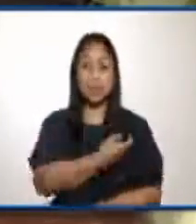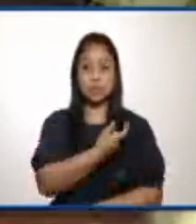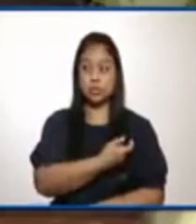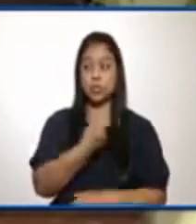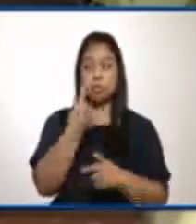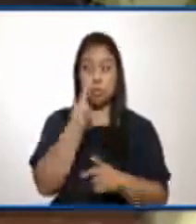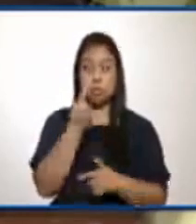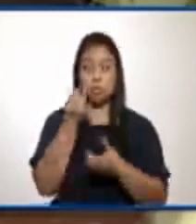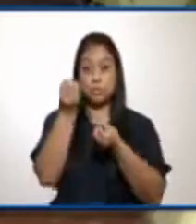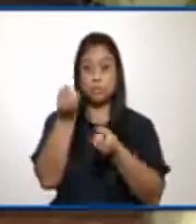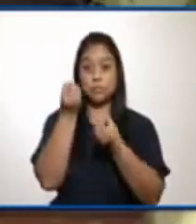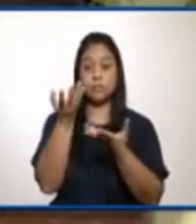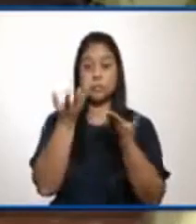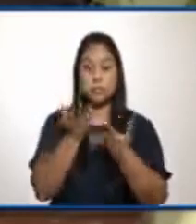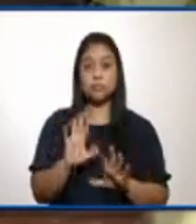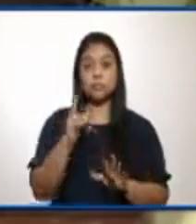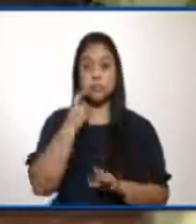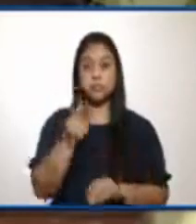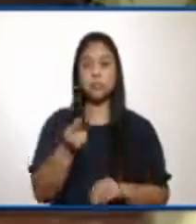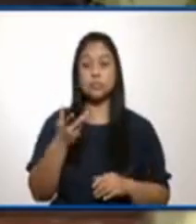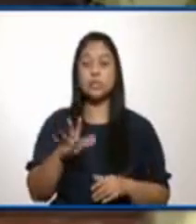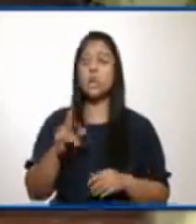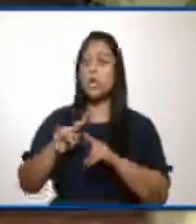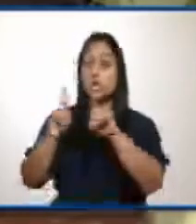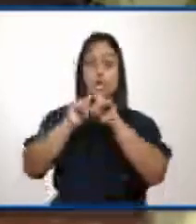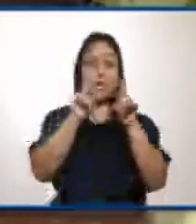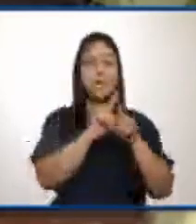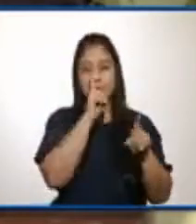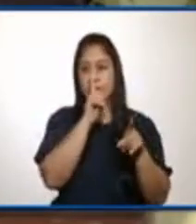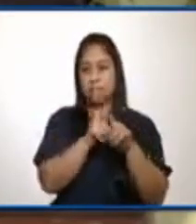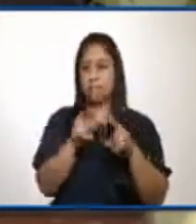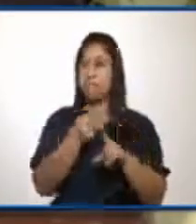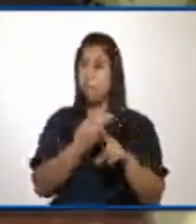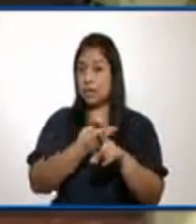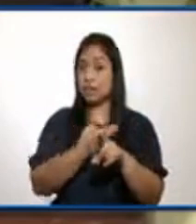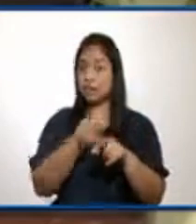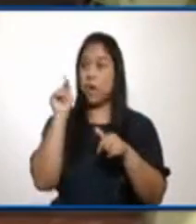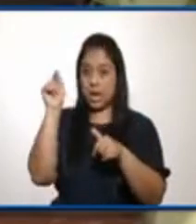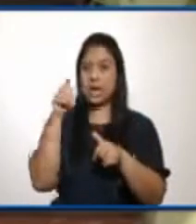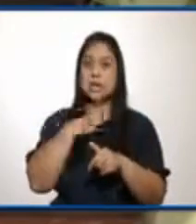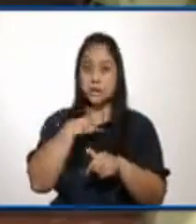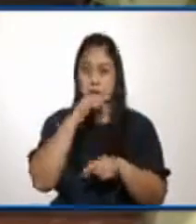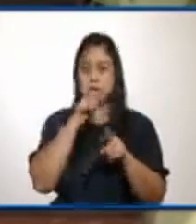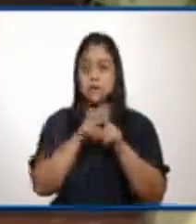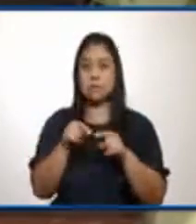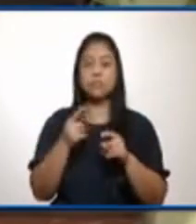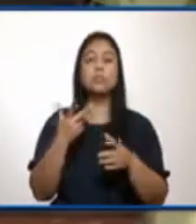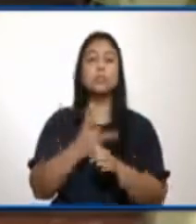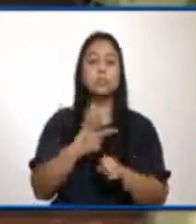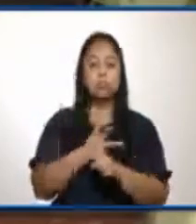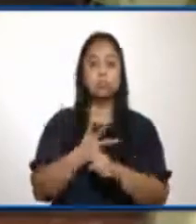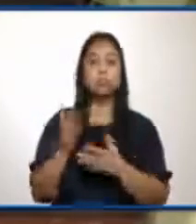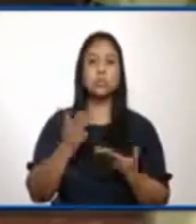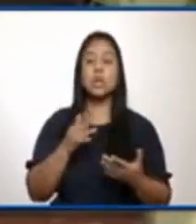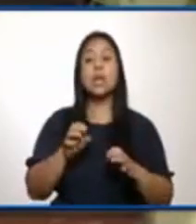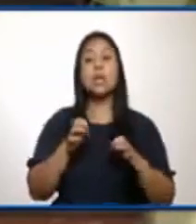la semana pasada, están contemplados diversos grupos de edad y de riesgo, y ahí entramos todos los que vivimos en Guatemala. O sea, que